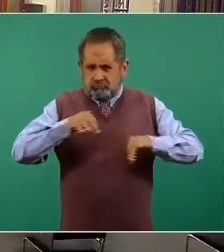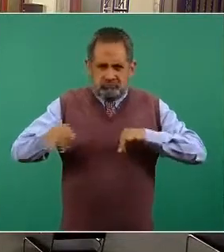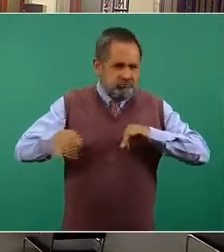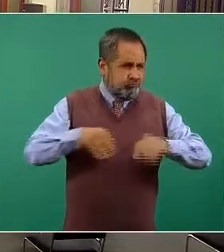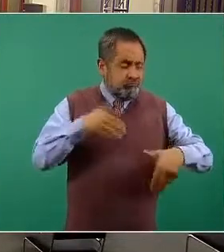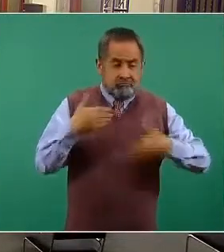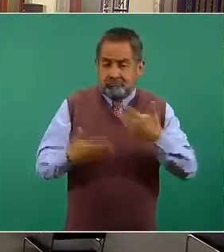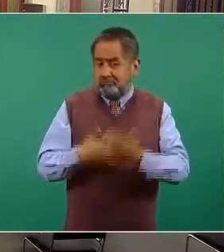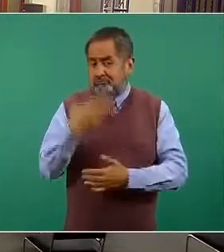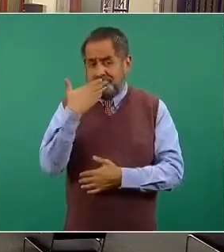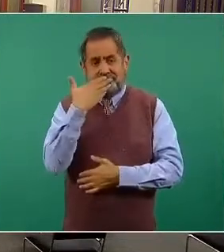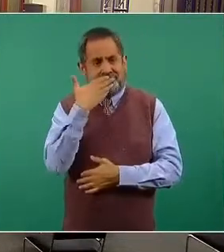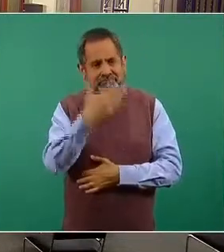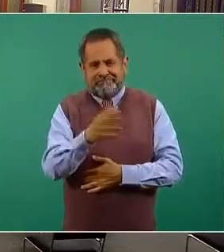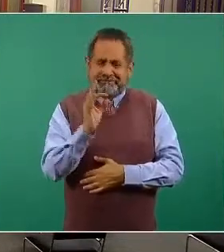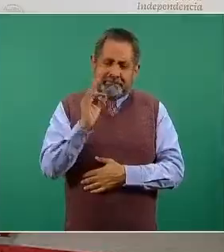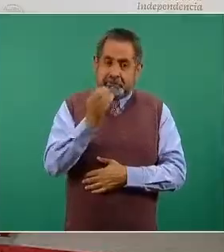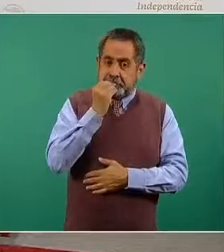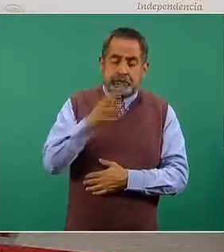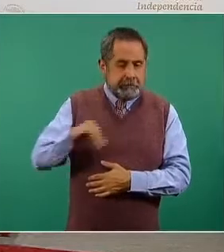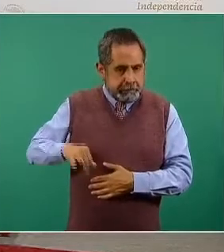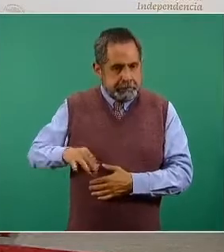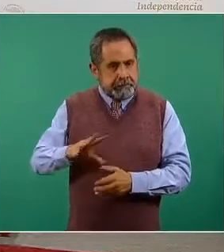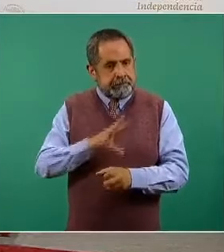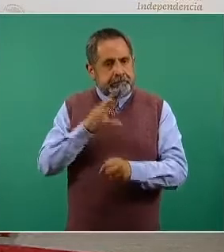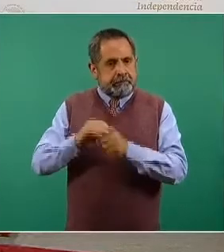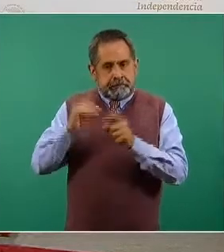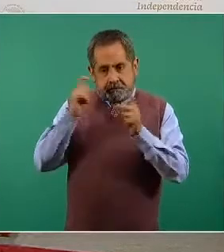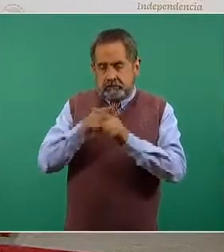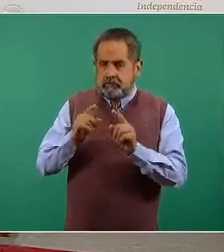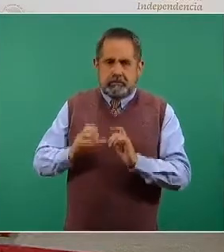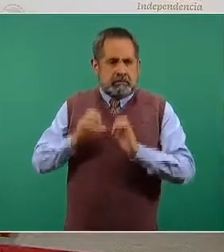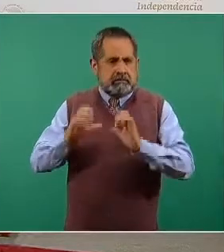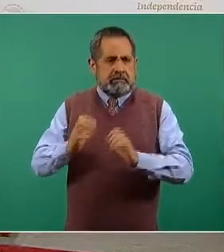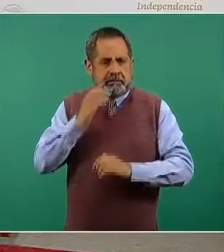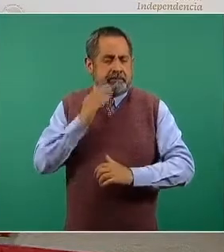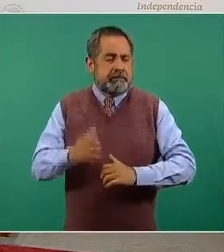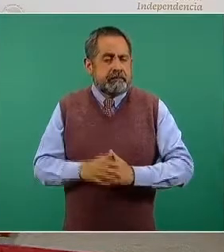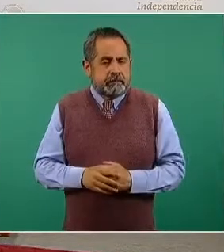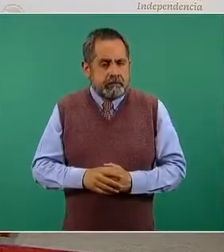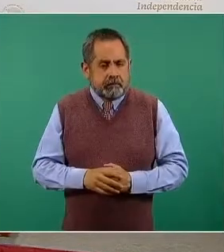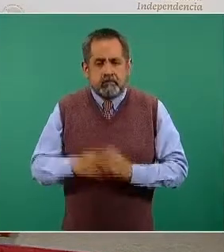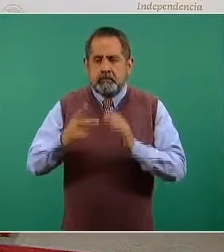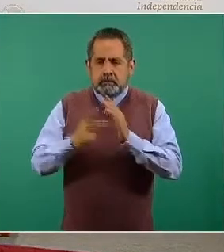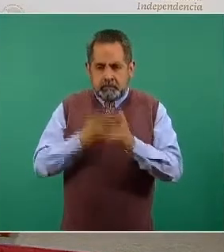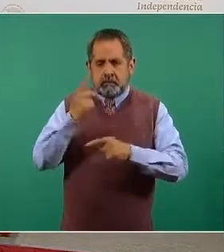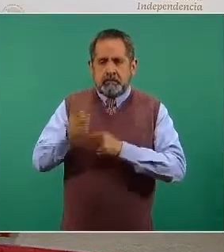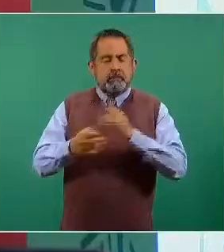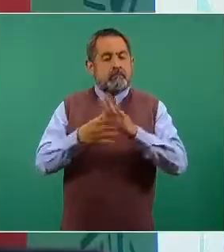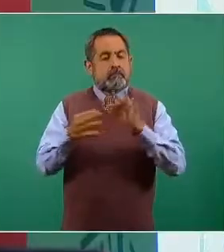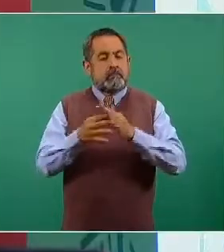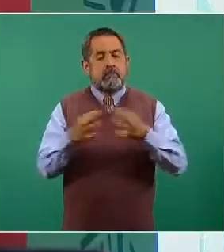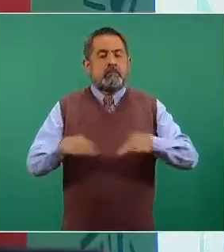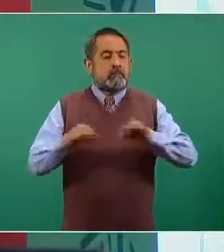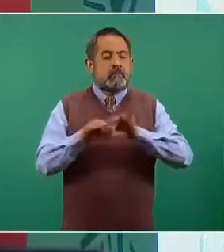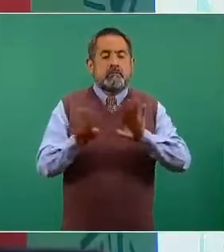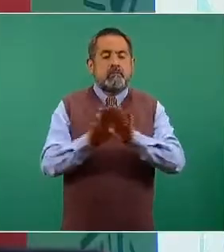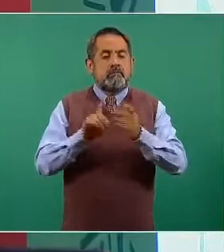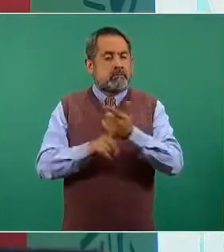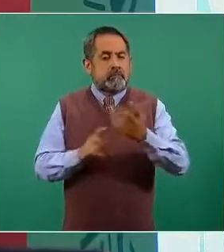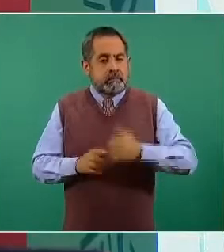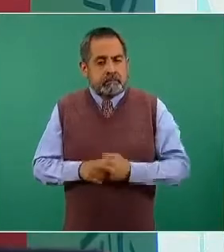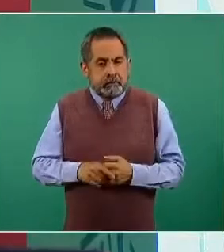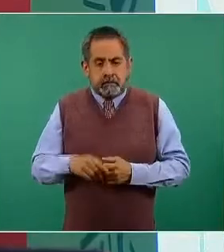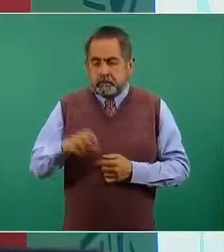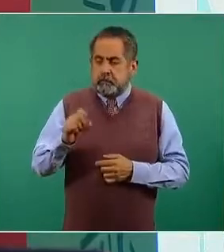de estos operativos es muy interesante, muy compleja y muy cuidada. Y destaco nuevamente la importancia del sistema de